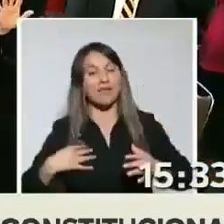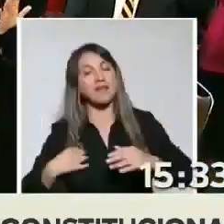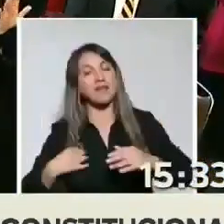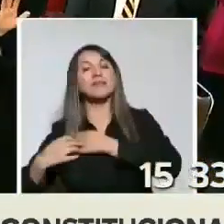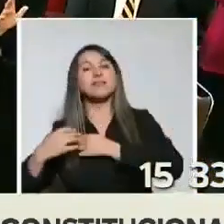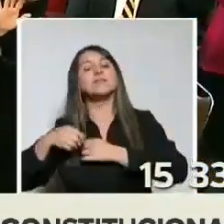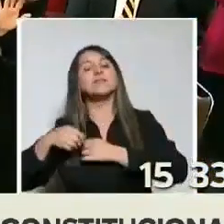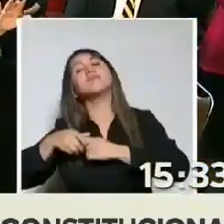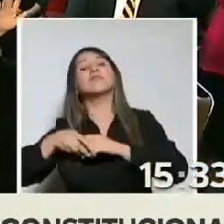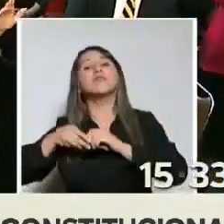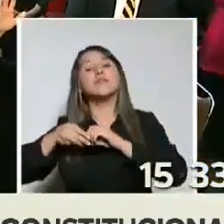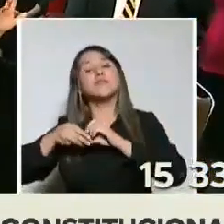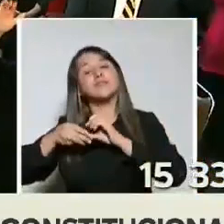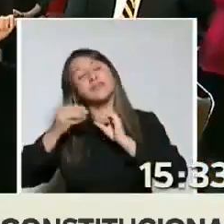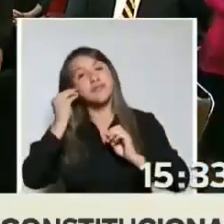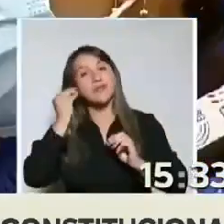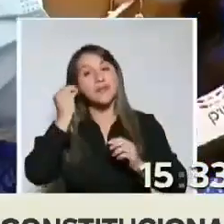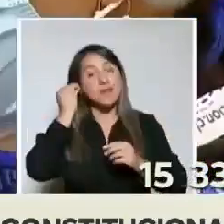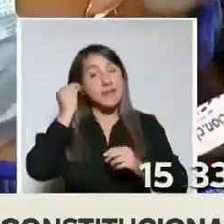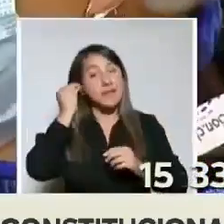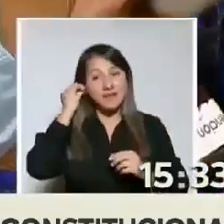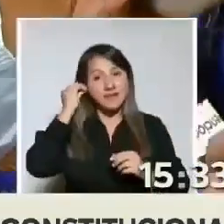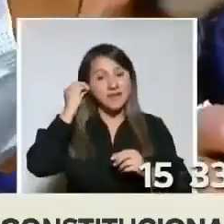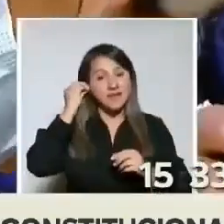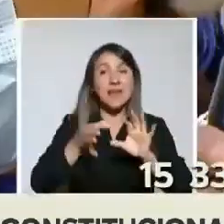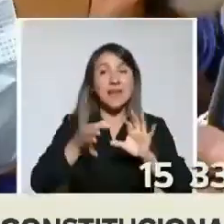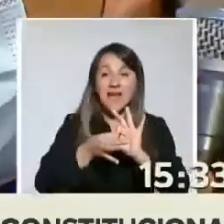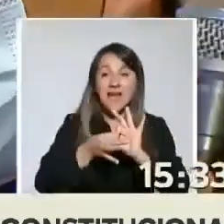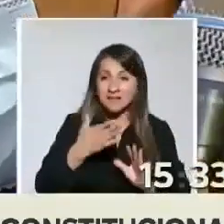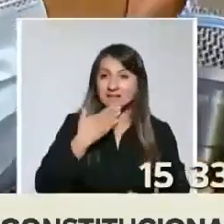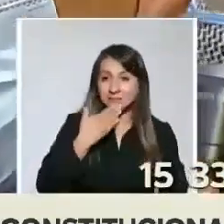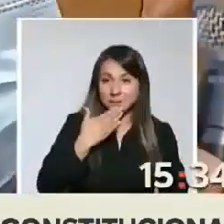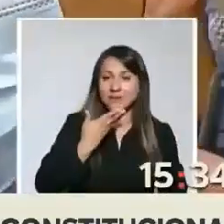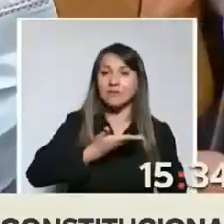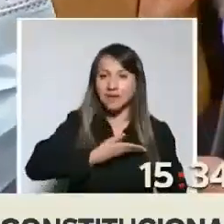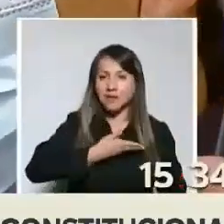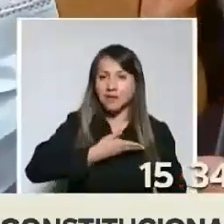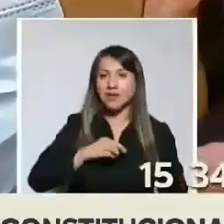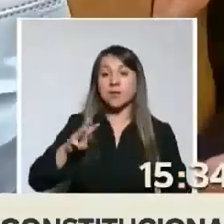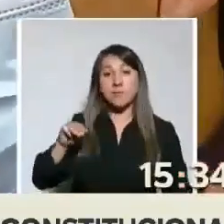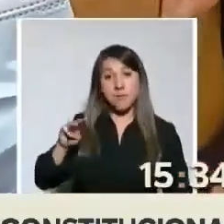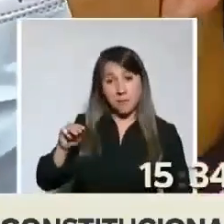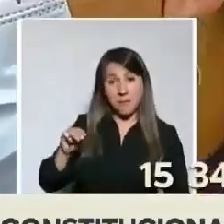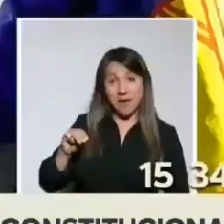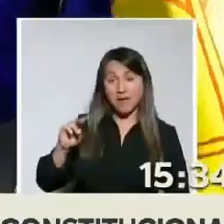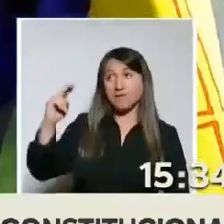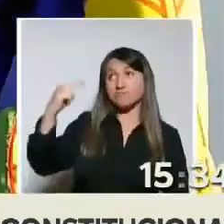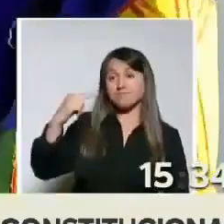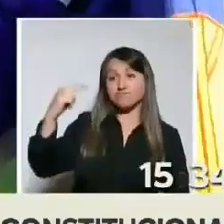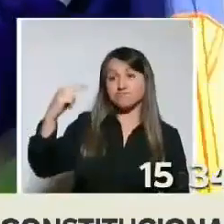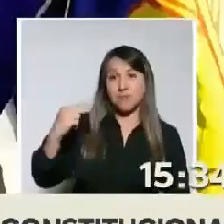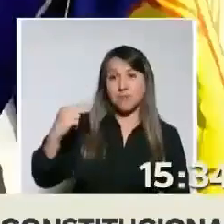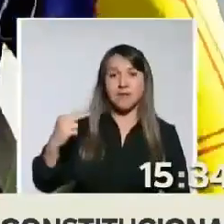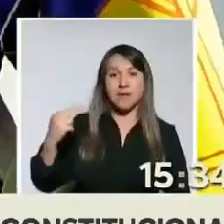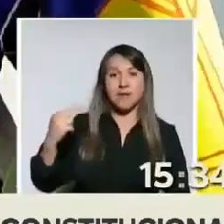Junto con ese agradecimiento, yo también tengo una madre, una madre que me está mirando en